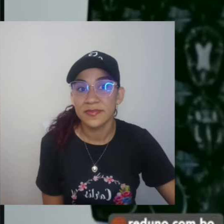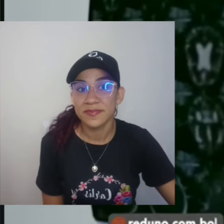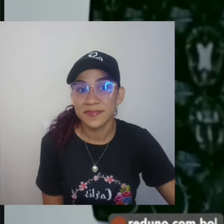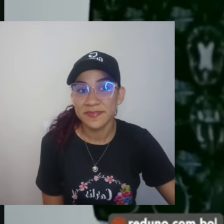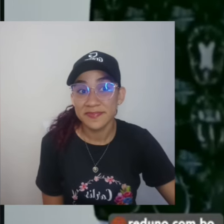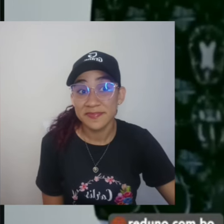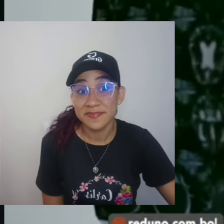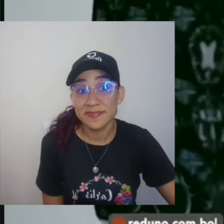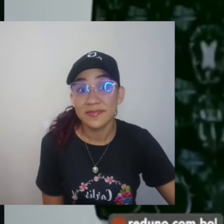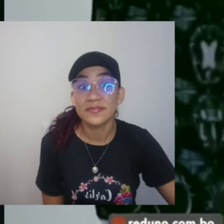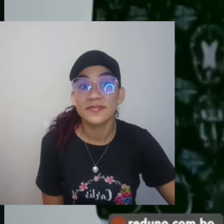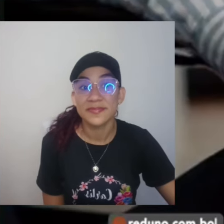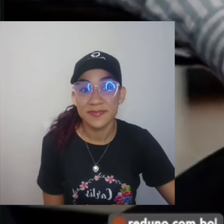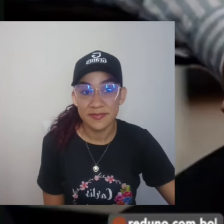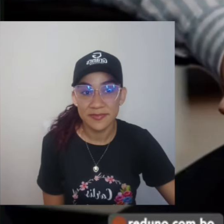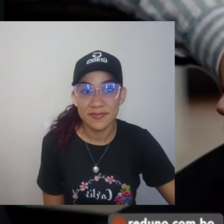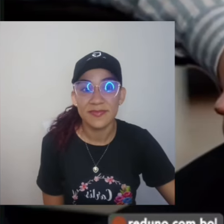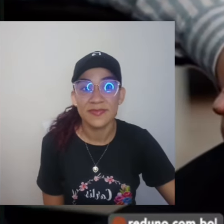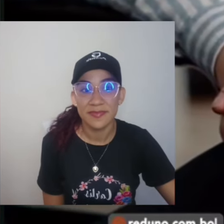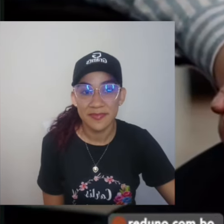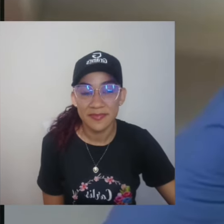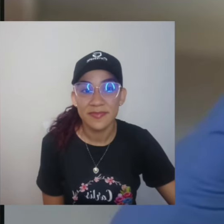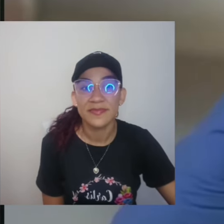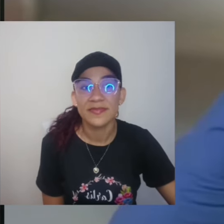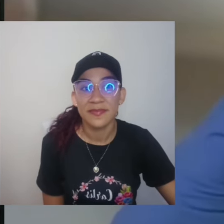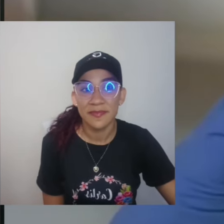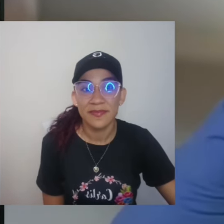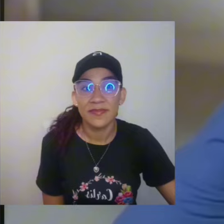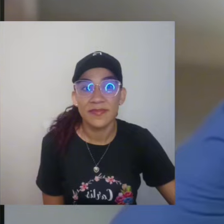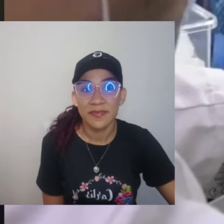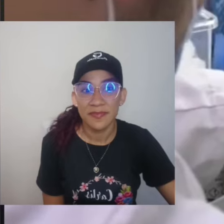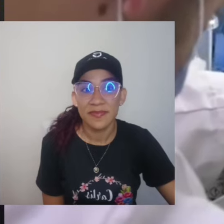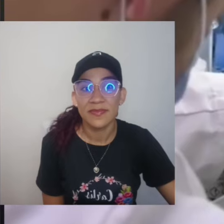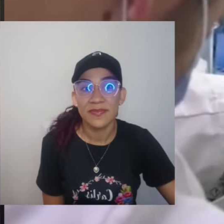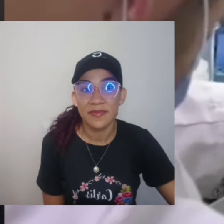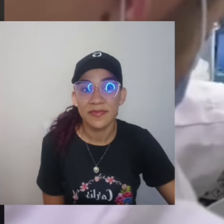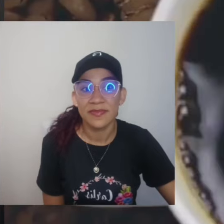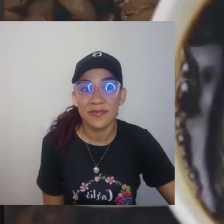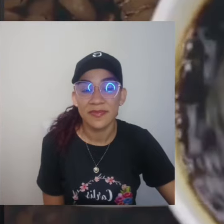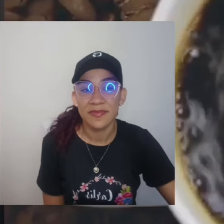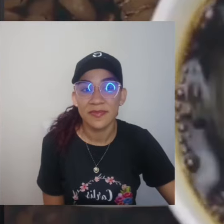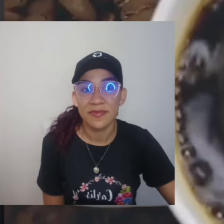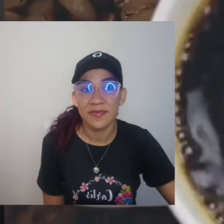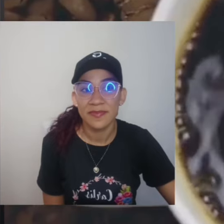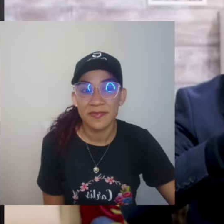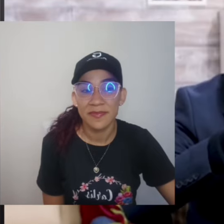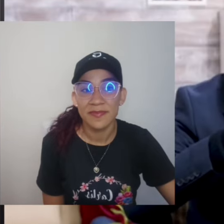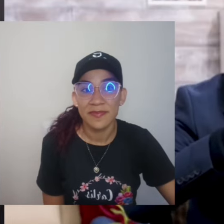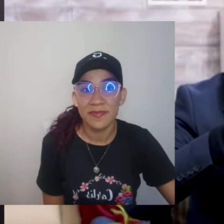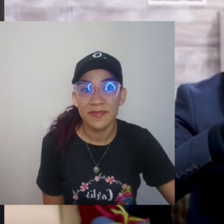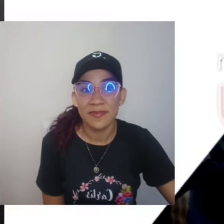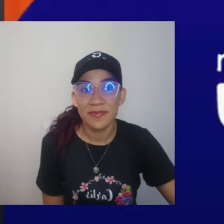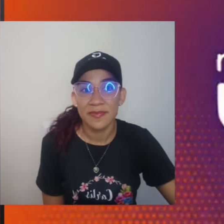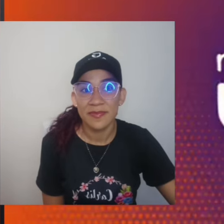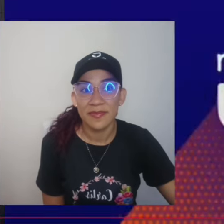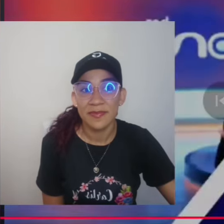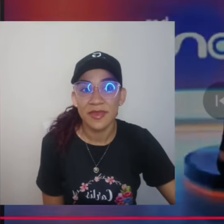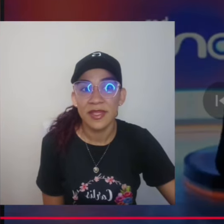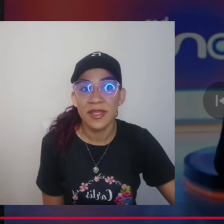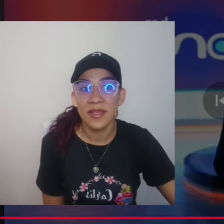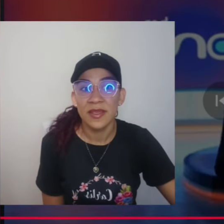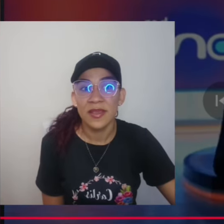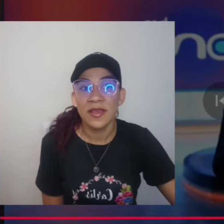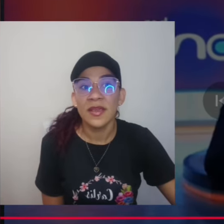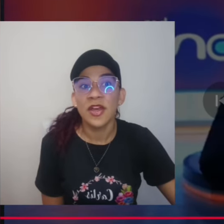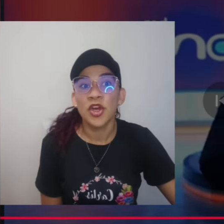menores probabilidades de sufrir problemas cognitivos a largo plazo. Sin embargo, los científicos subrayan la necesidad de continuar investigando para